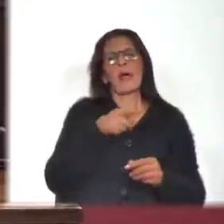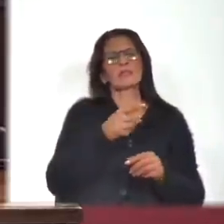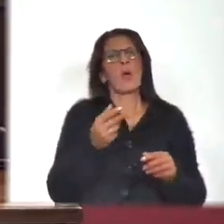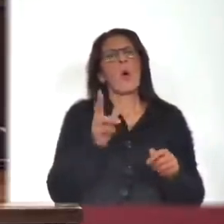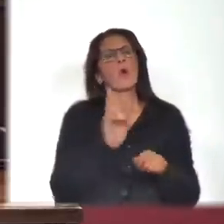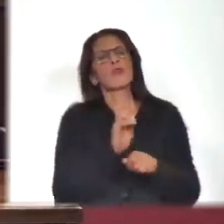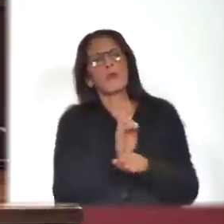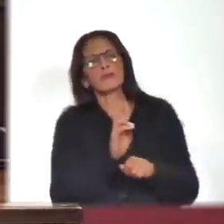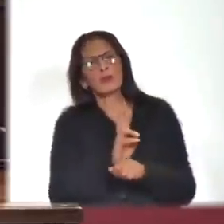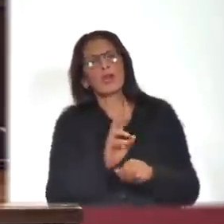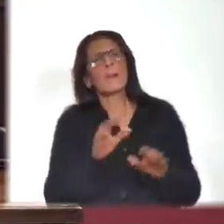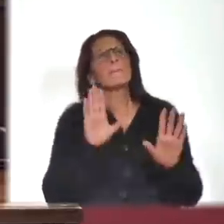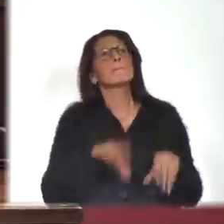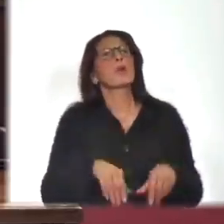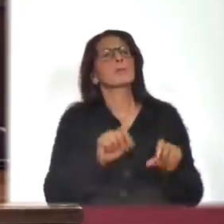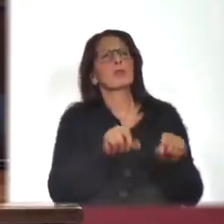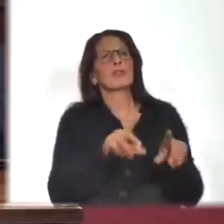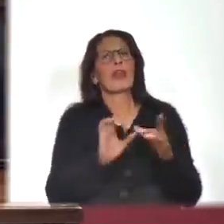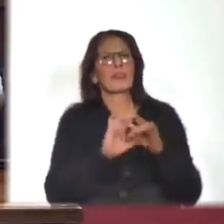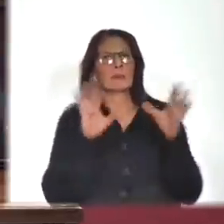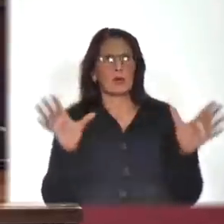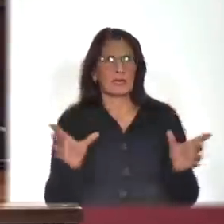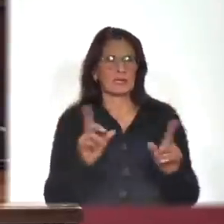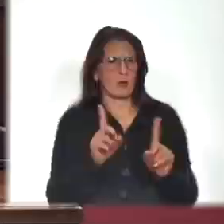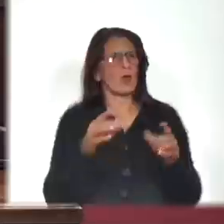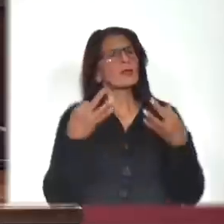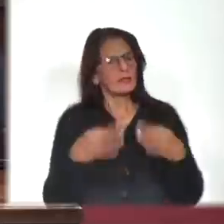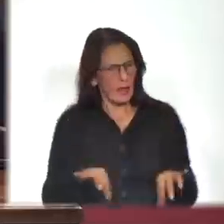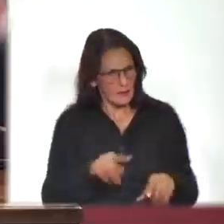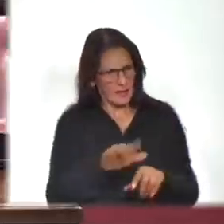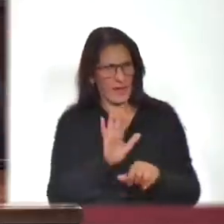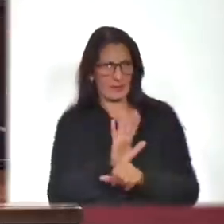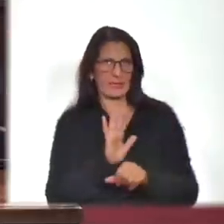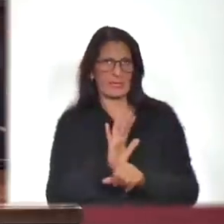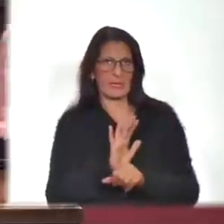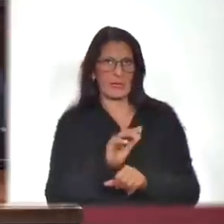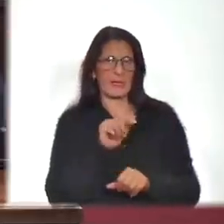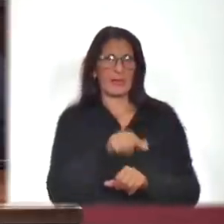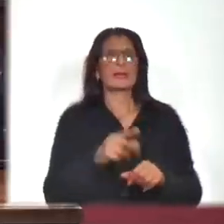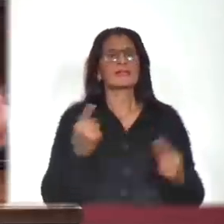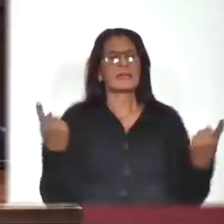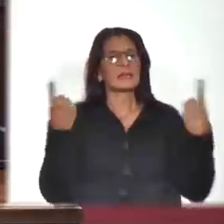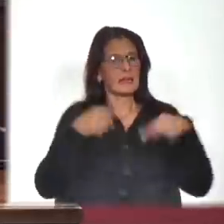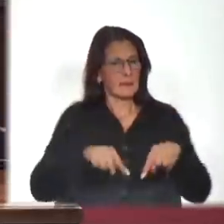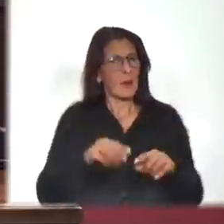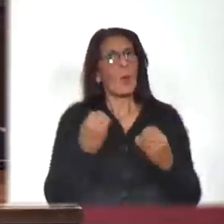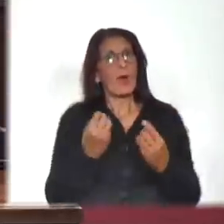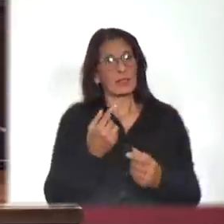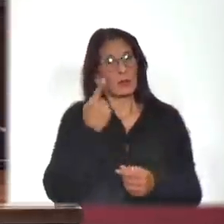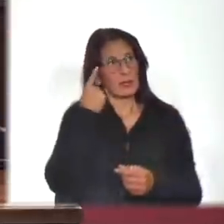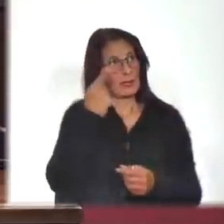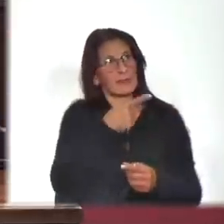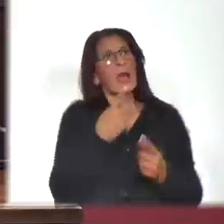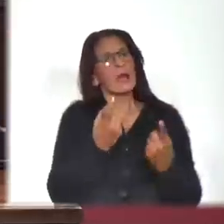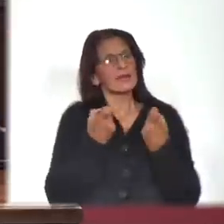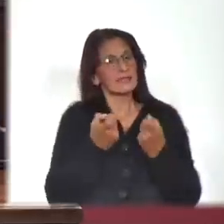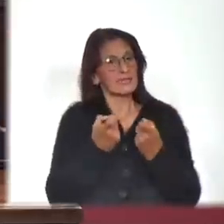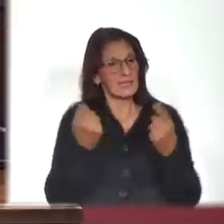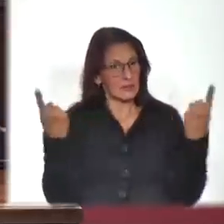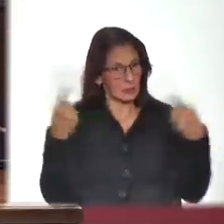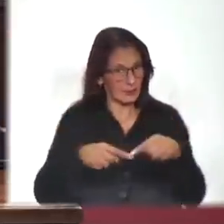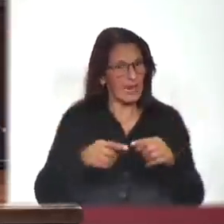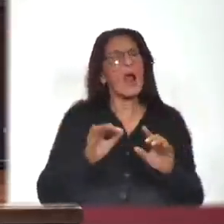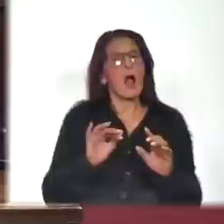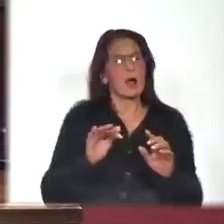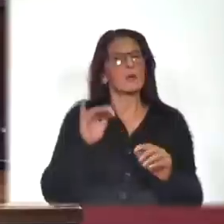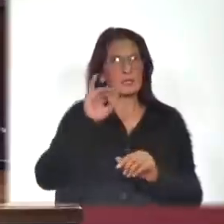controles propios de la democracia y del Estado de Derecho. Está bien que así sea. Es saludable que se interpele cuando se entiende que hay que interpelar. A lo que